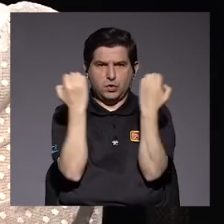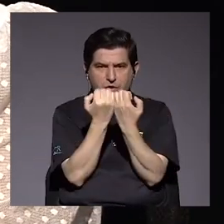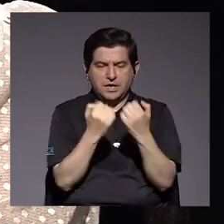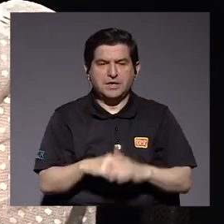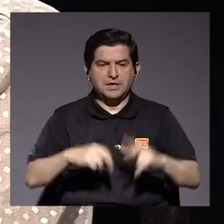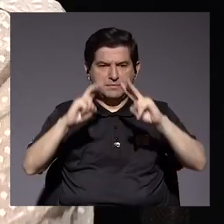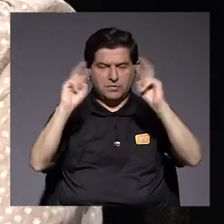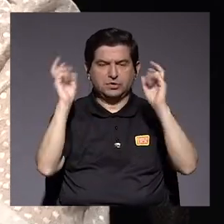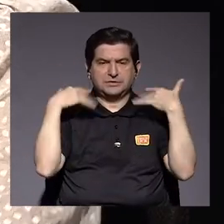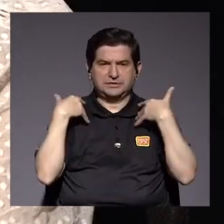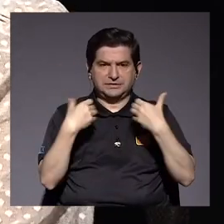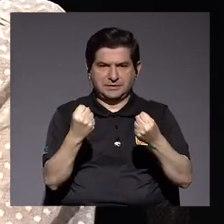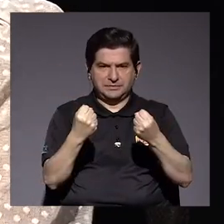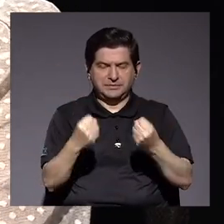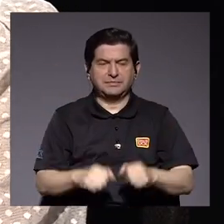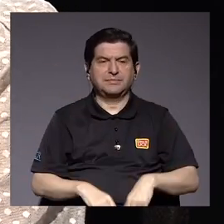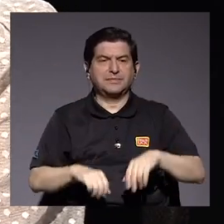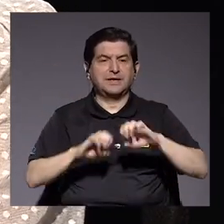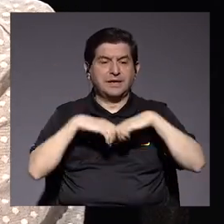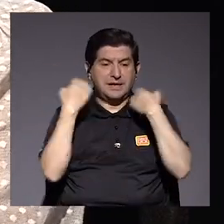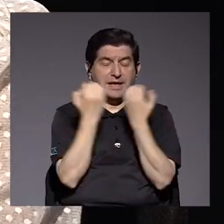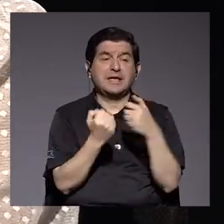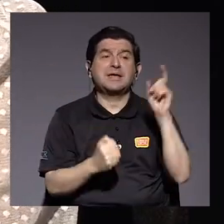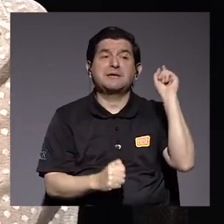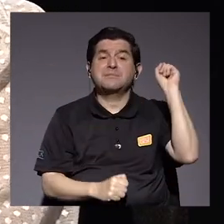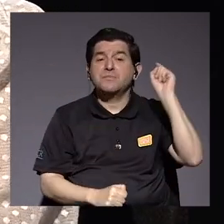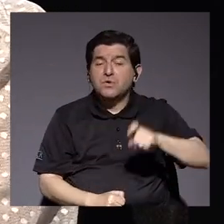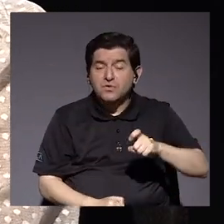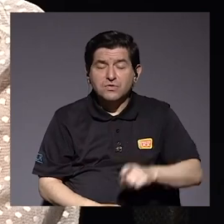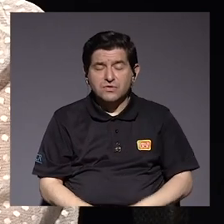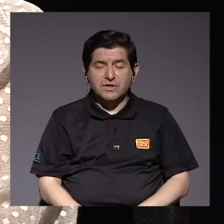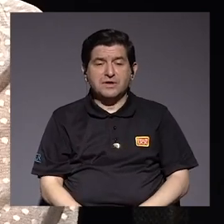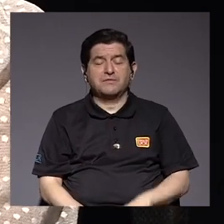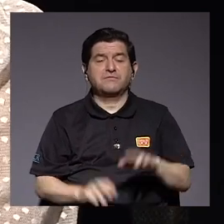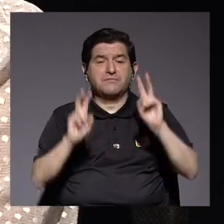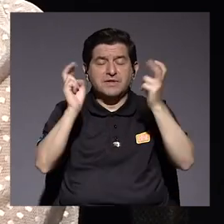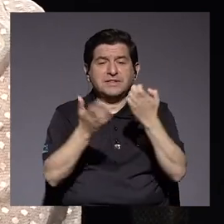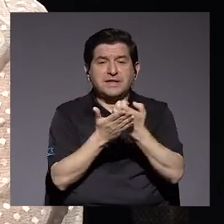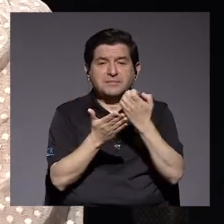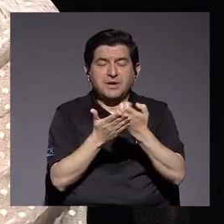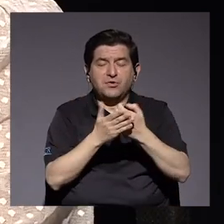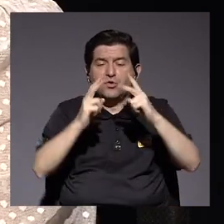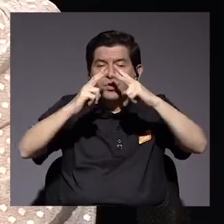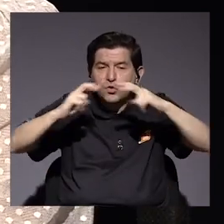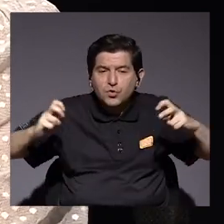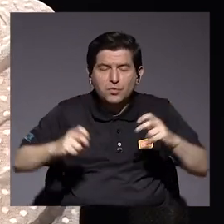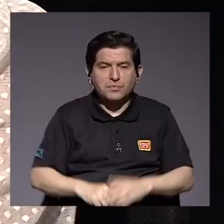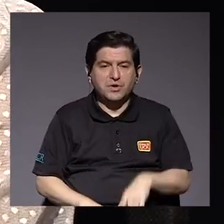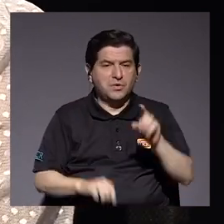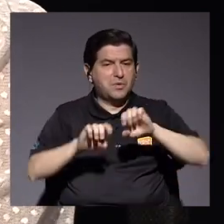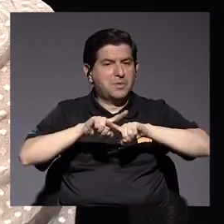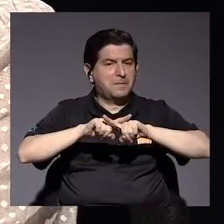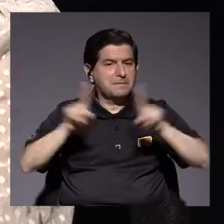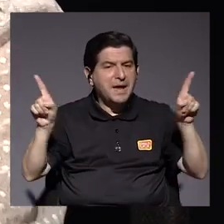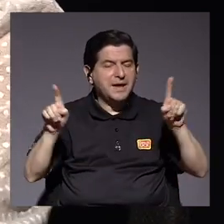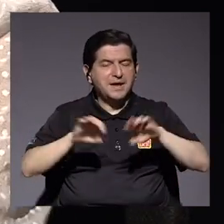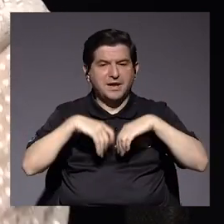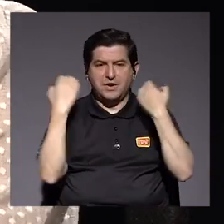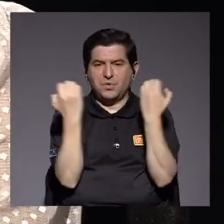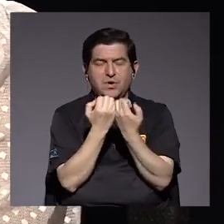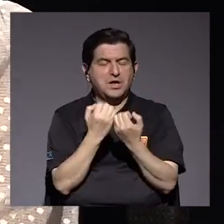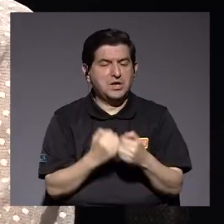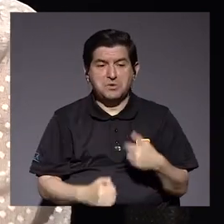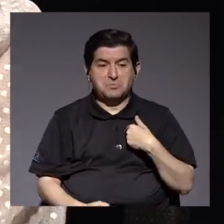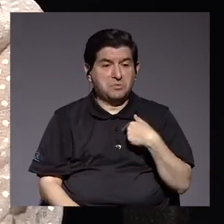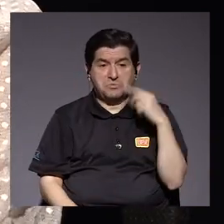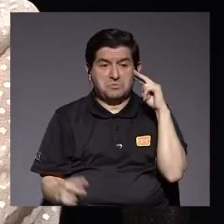está viendo los temas de salud y el equipo que debería estar viendo los temas económicos un equipo ausente yo no sé si usted